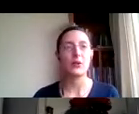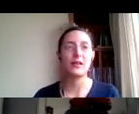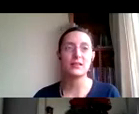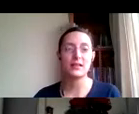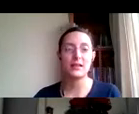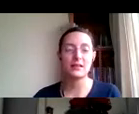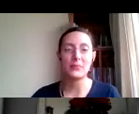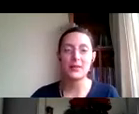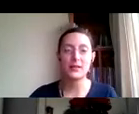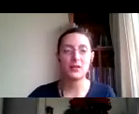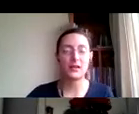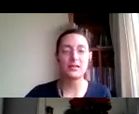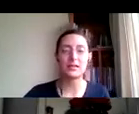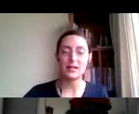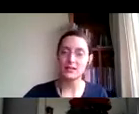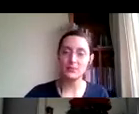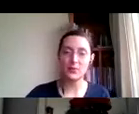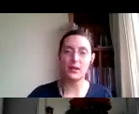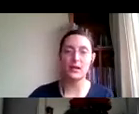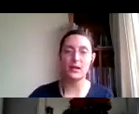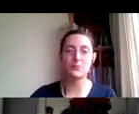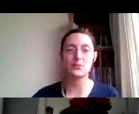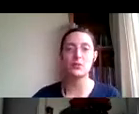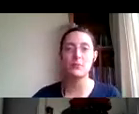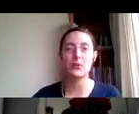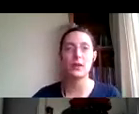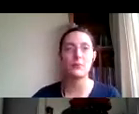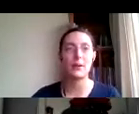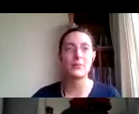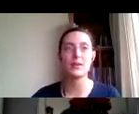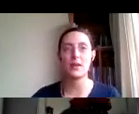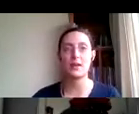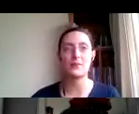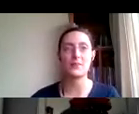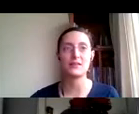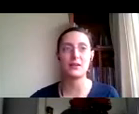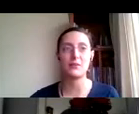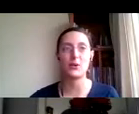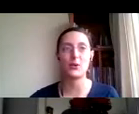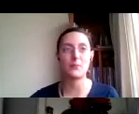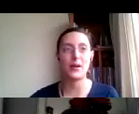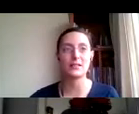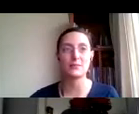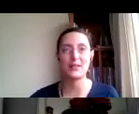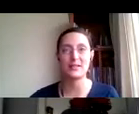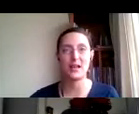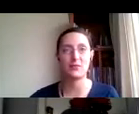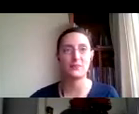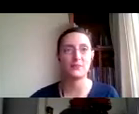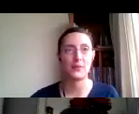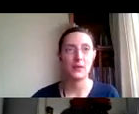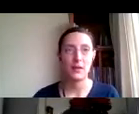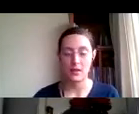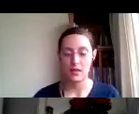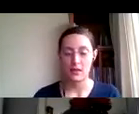Bueno, antes que nada, también quiero darles las gracias por regalarme su tiempo, que para mí es el valor más preciado.